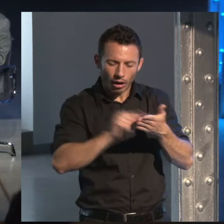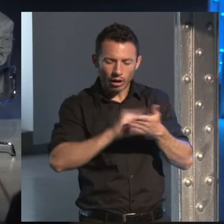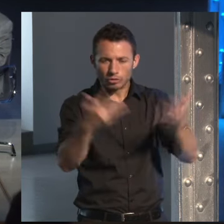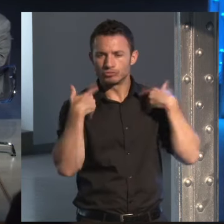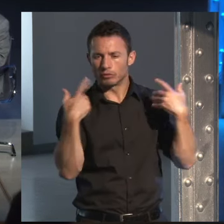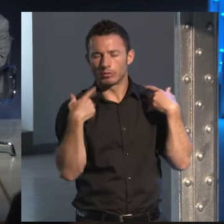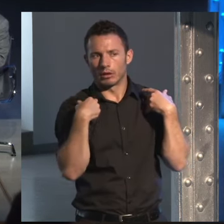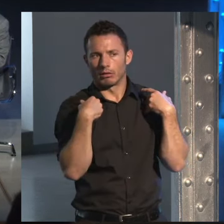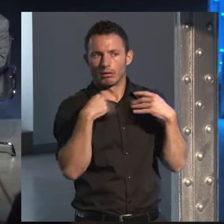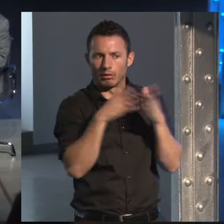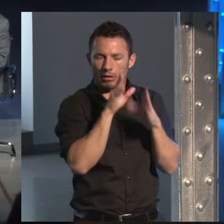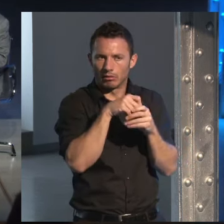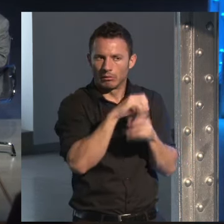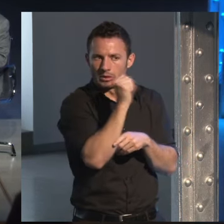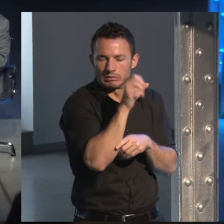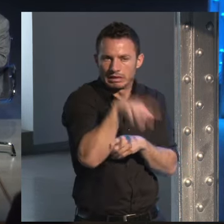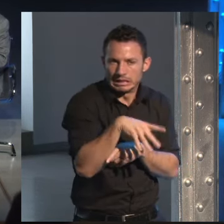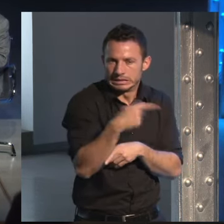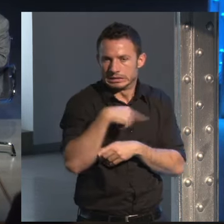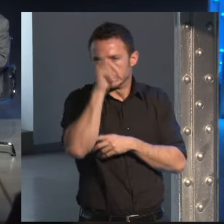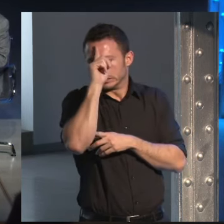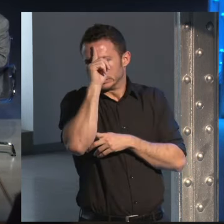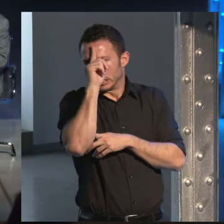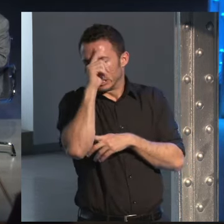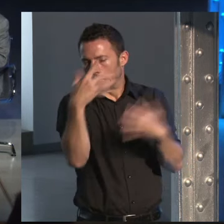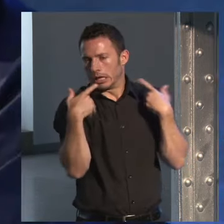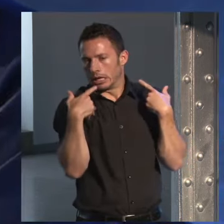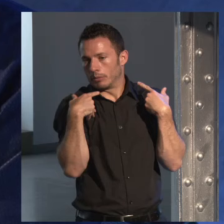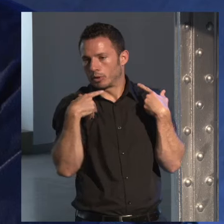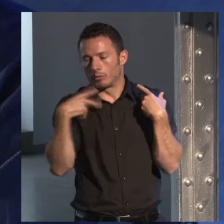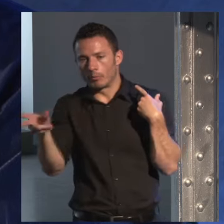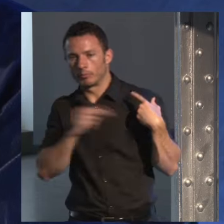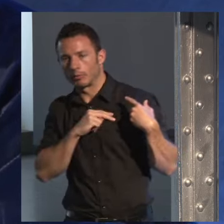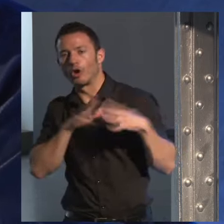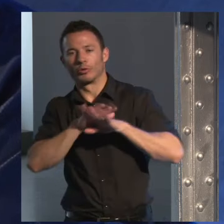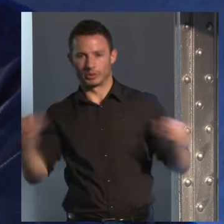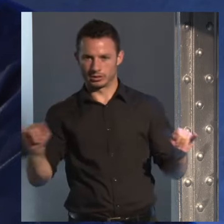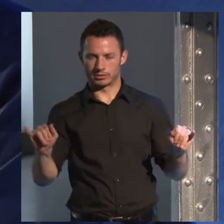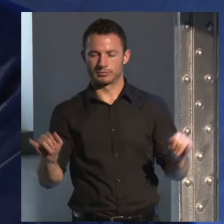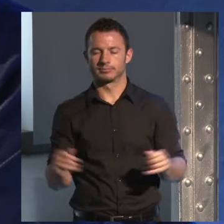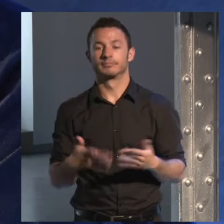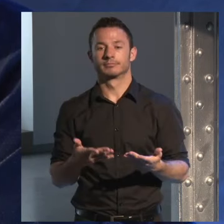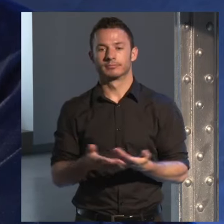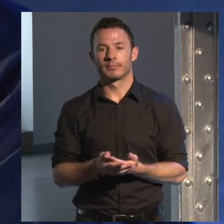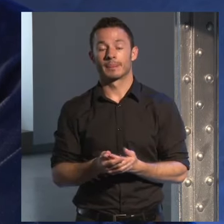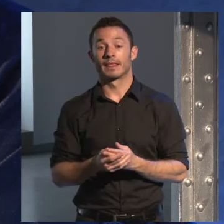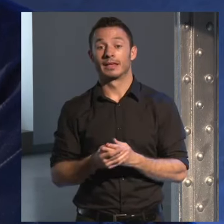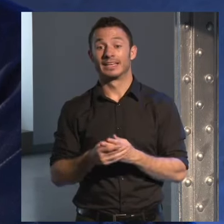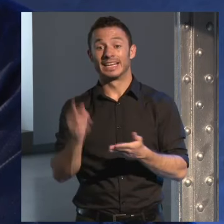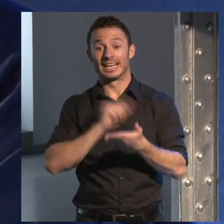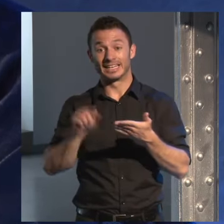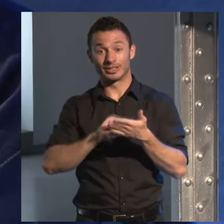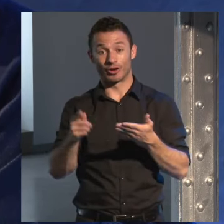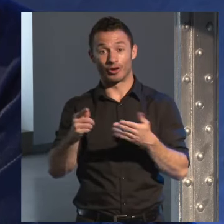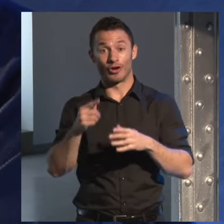en una novela un poco ya lo habéis dicho pero el oficio de escritor es un oficio de disciplina de trabajo